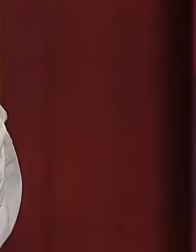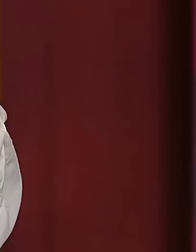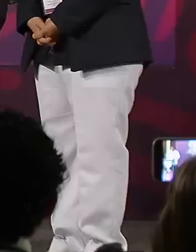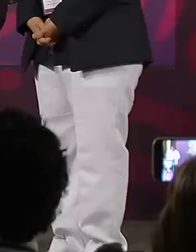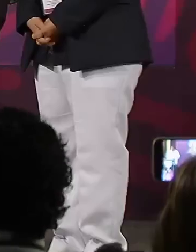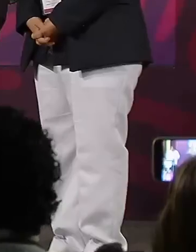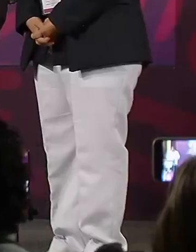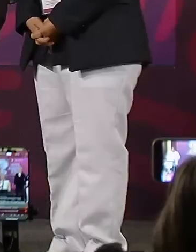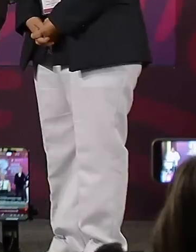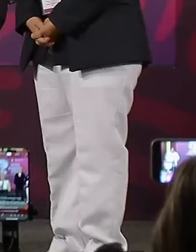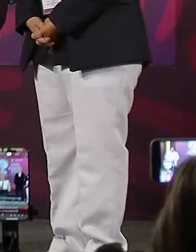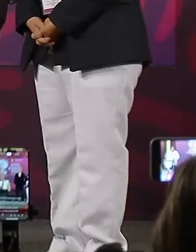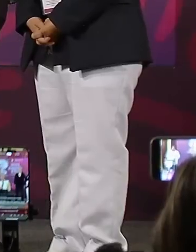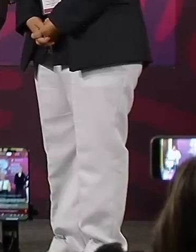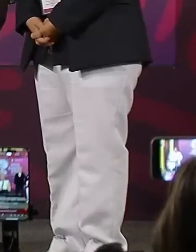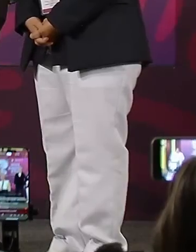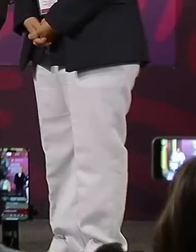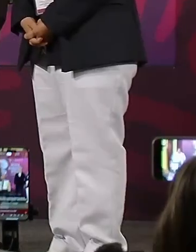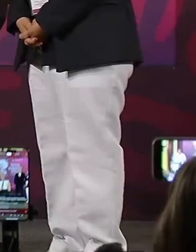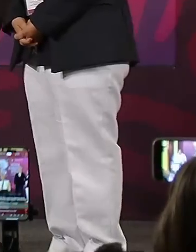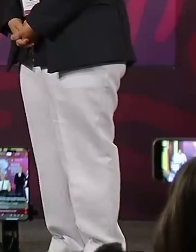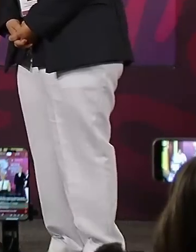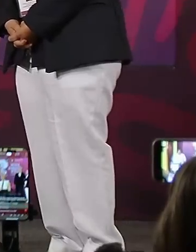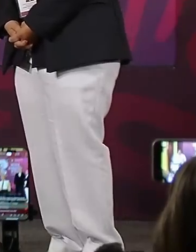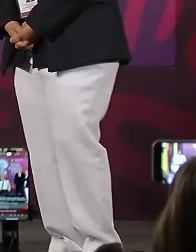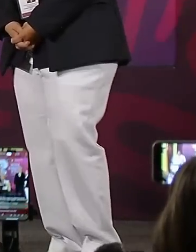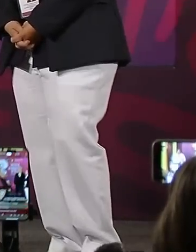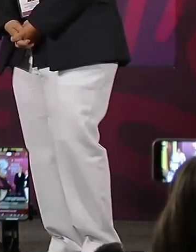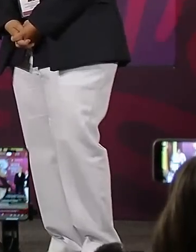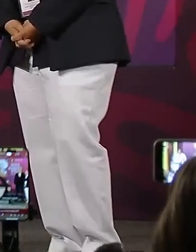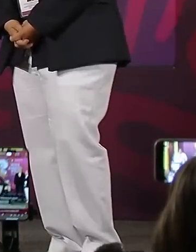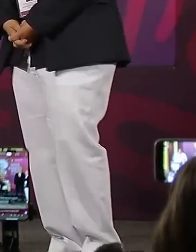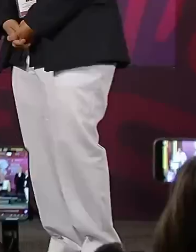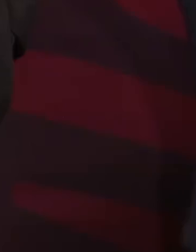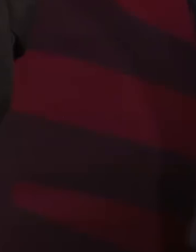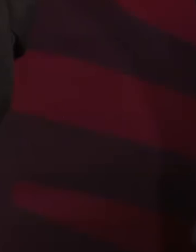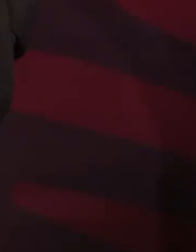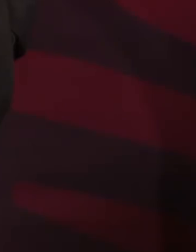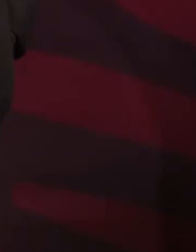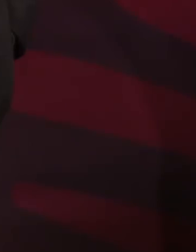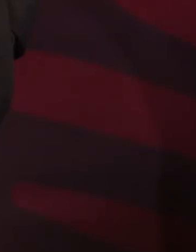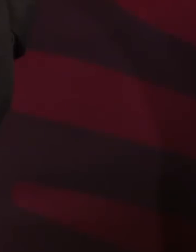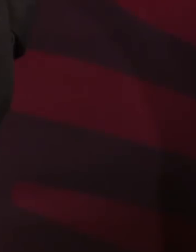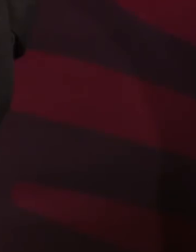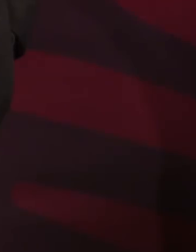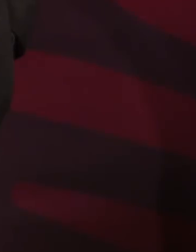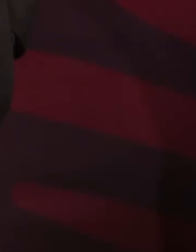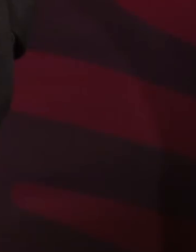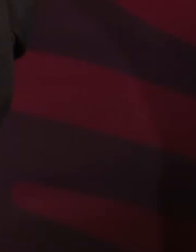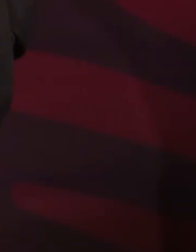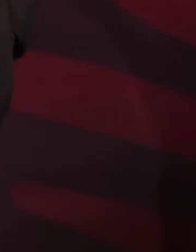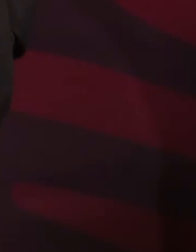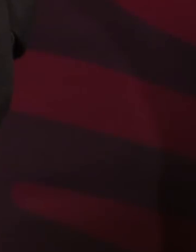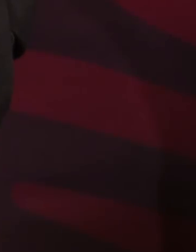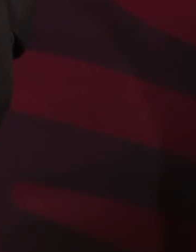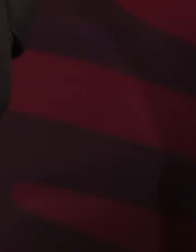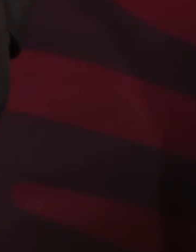Y estábamos en la escuela, no nos gustaba mucho, porque también